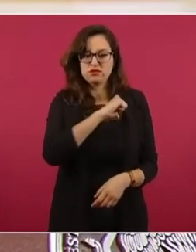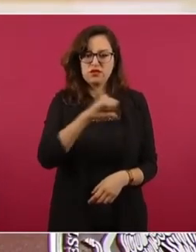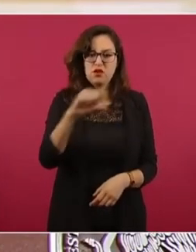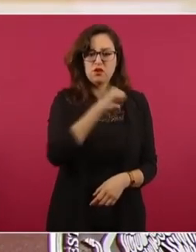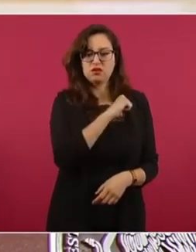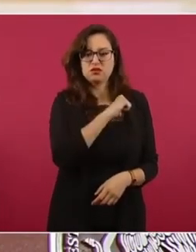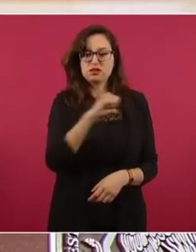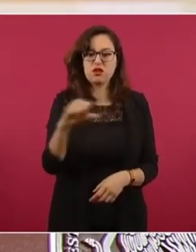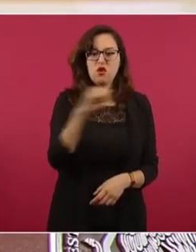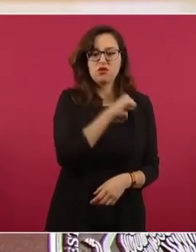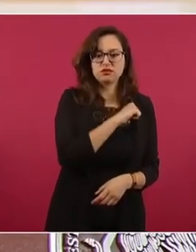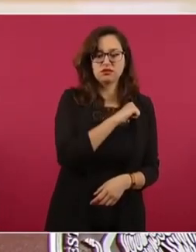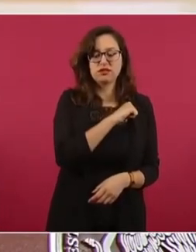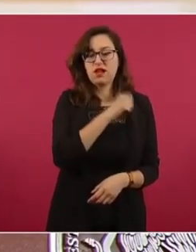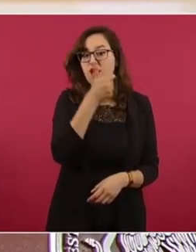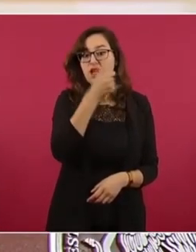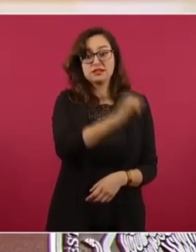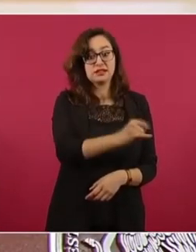Ese es el pensamiento.